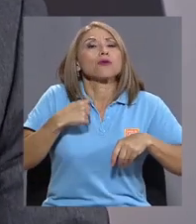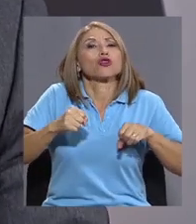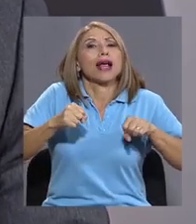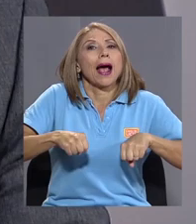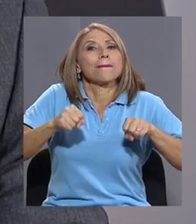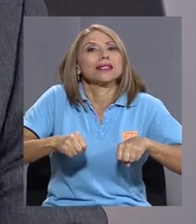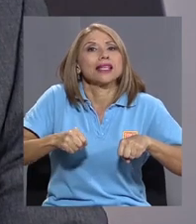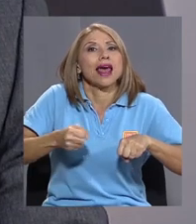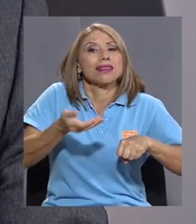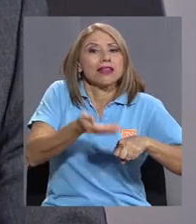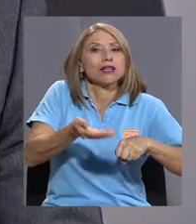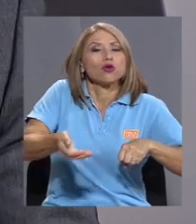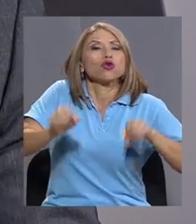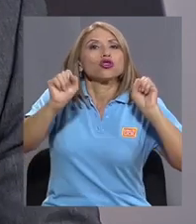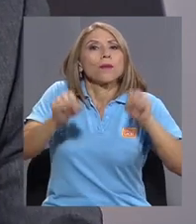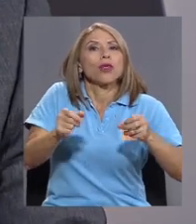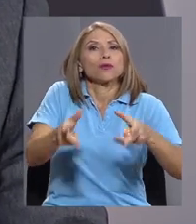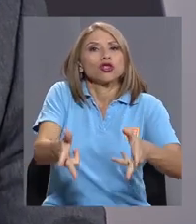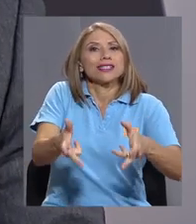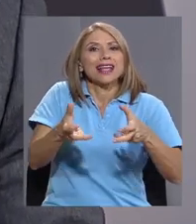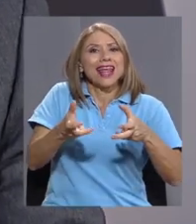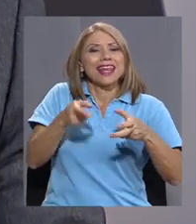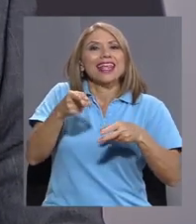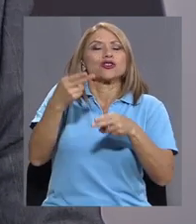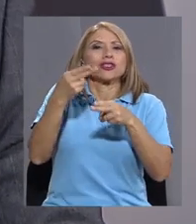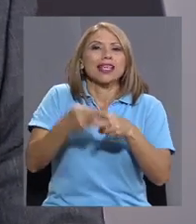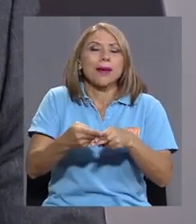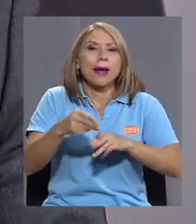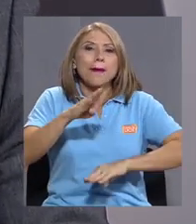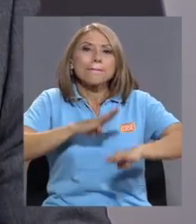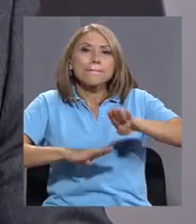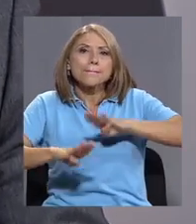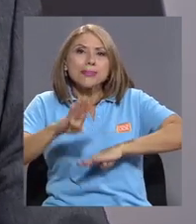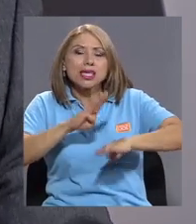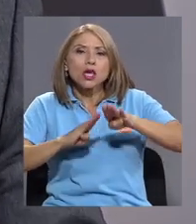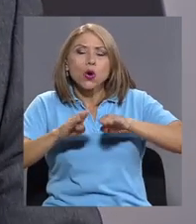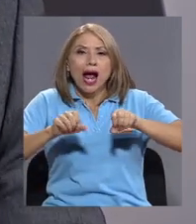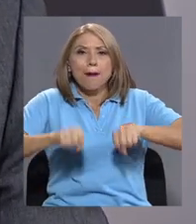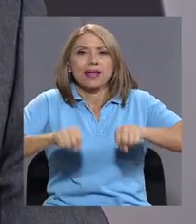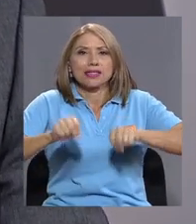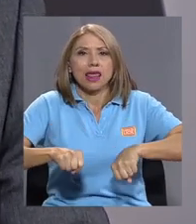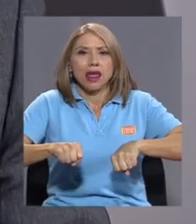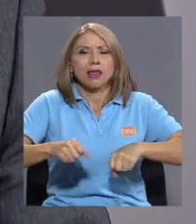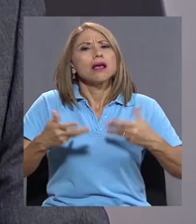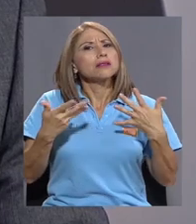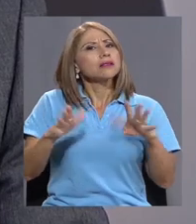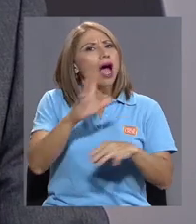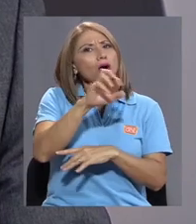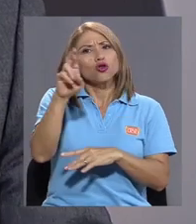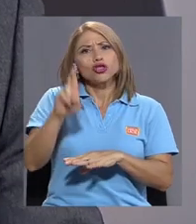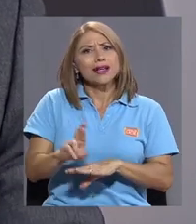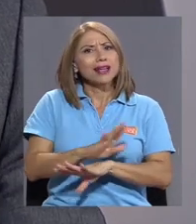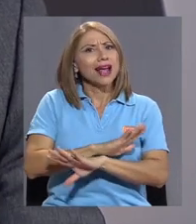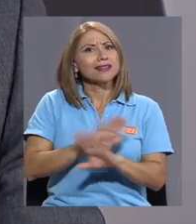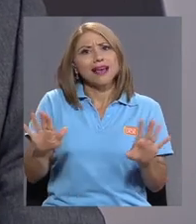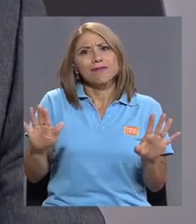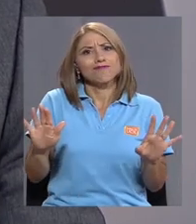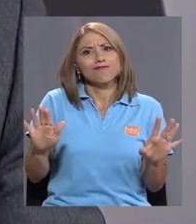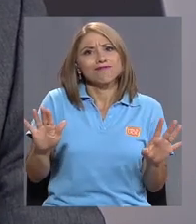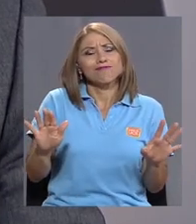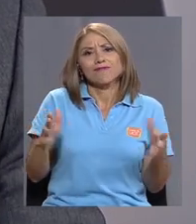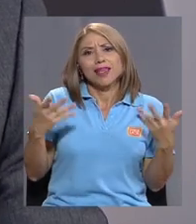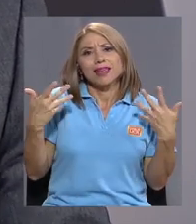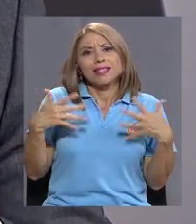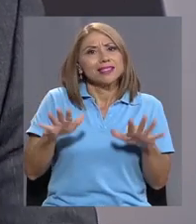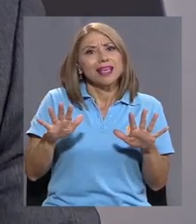recursos que podemos extraer. Eso es lo que se llama también biocapacidad. Costa Rica ya superó, o todos los años supera,